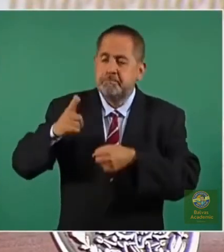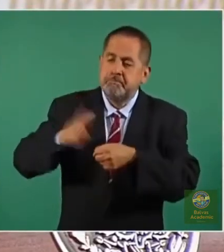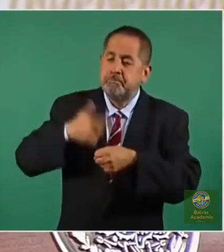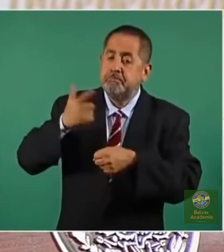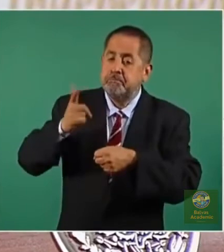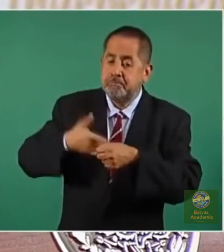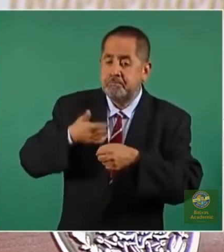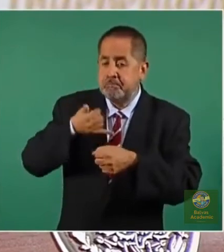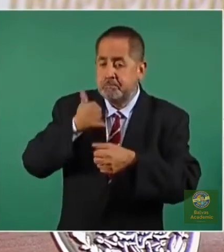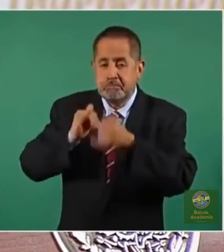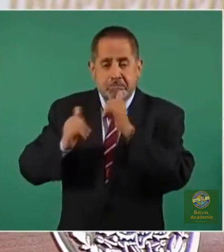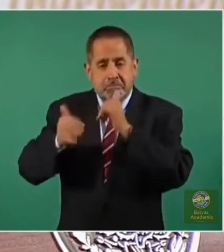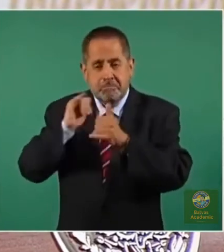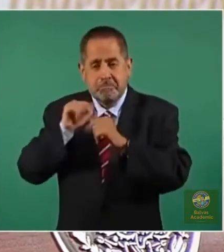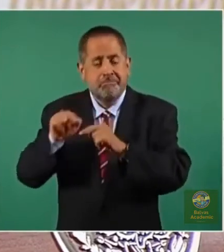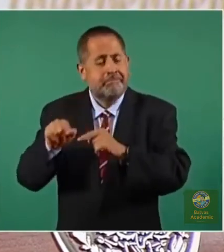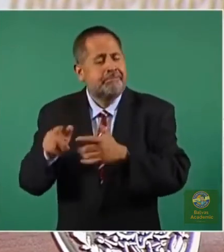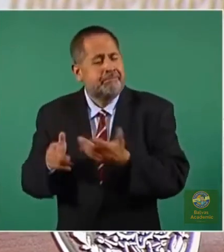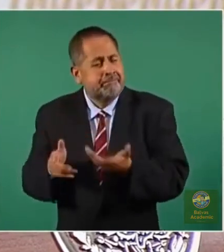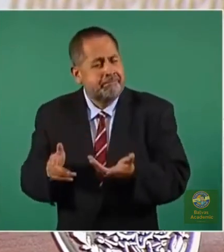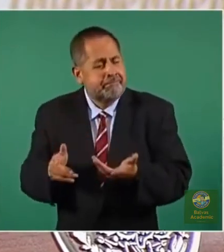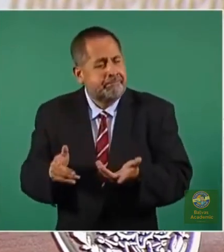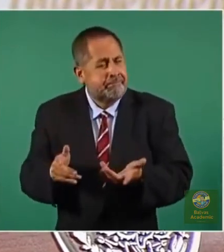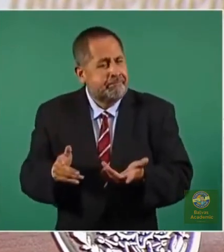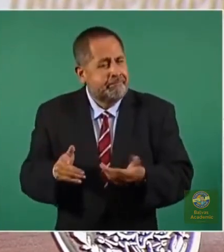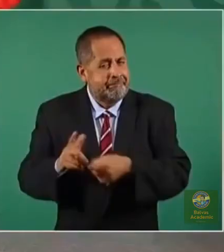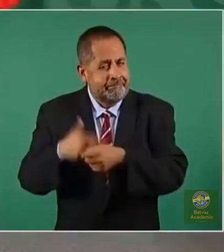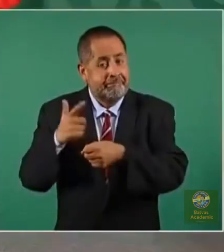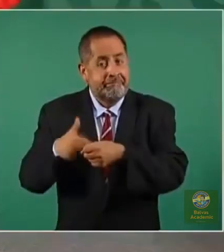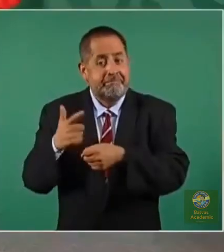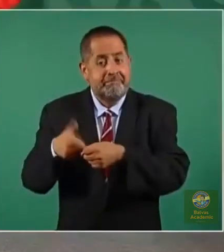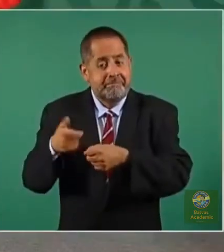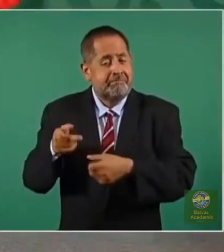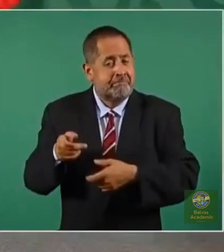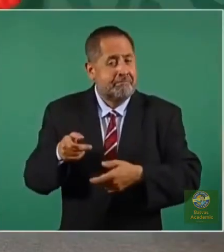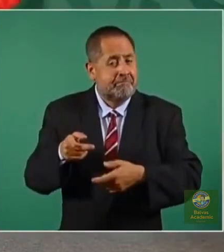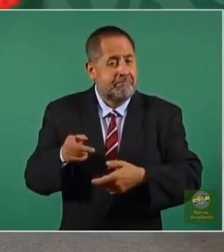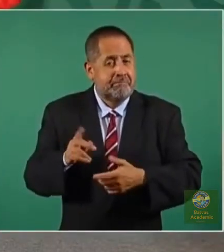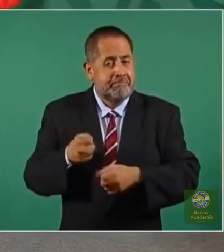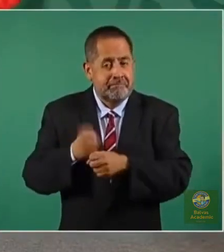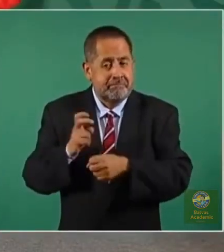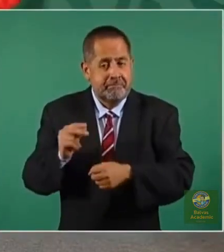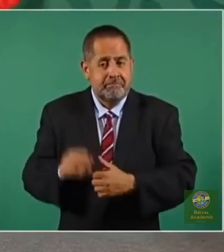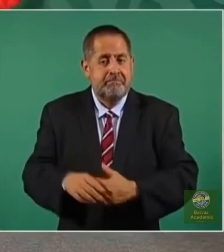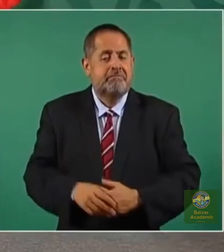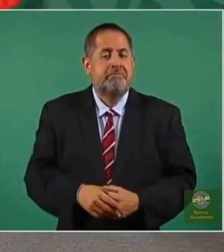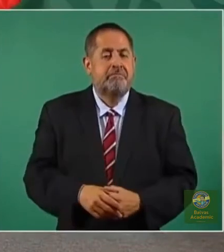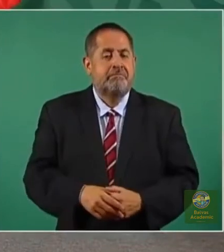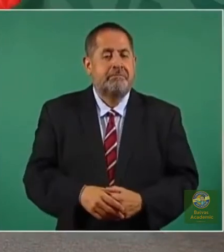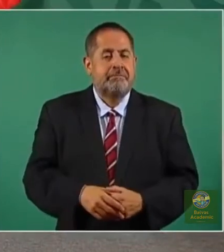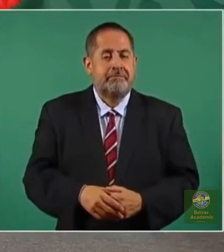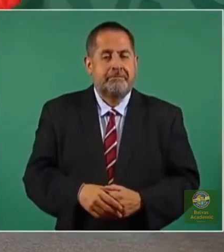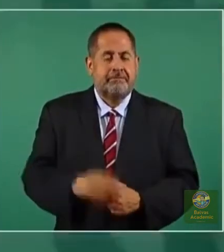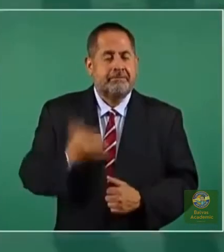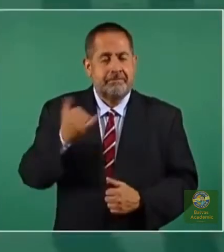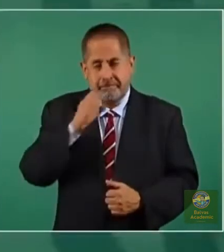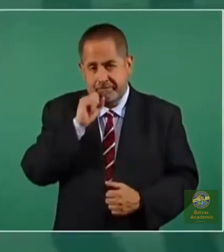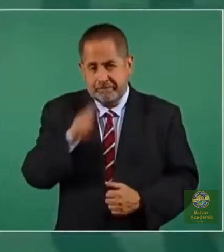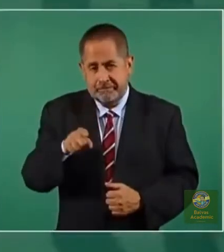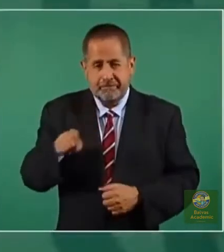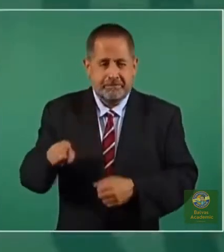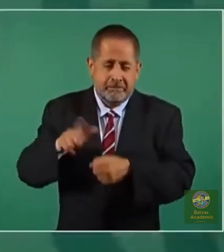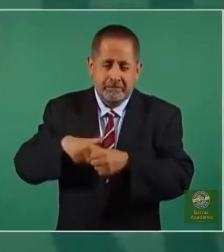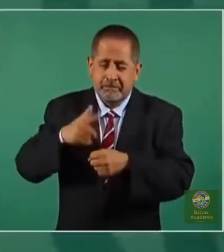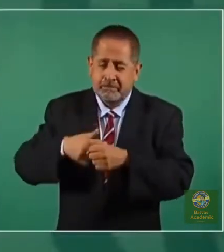refrescos y el